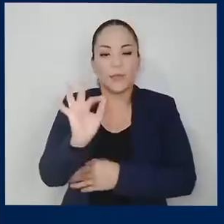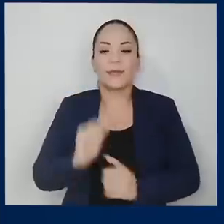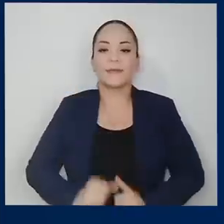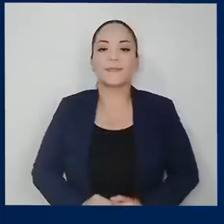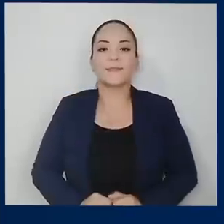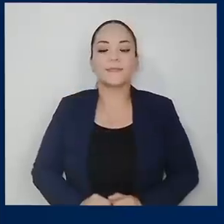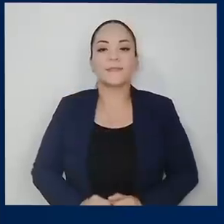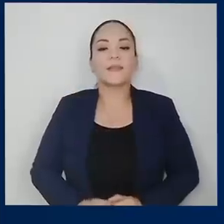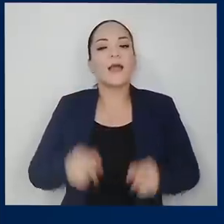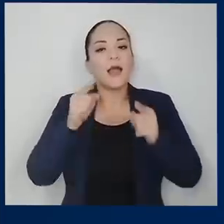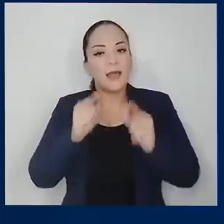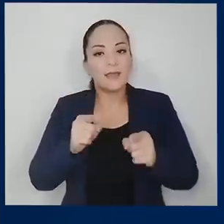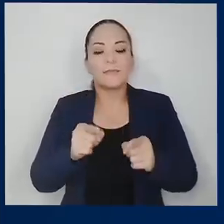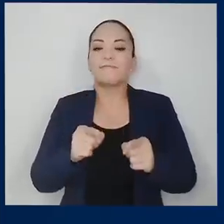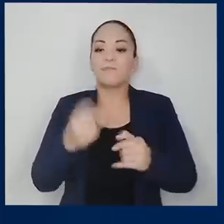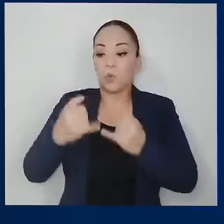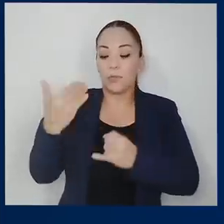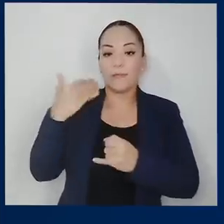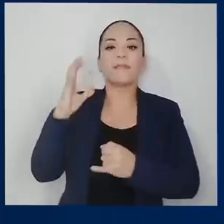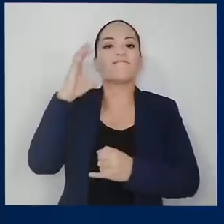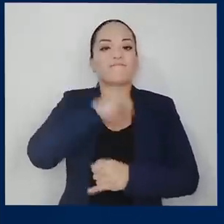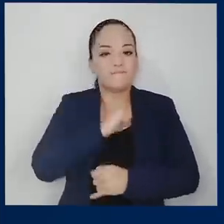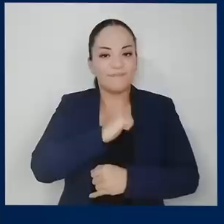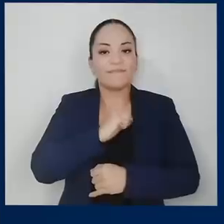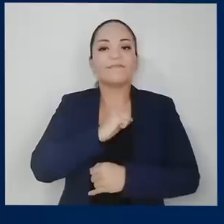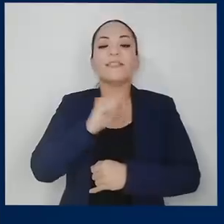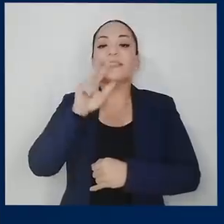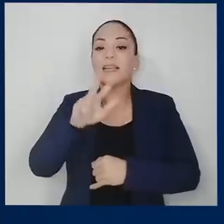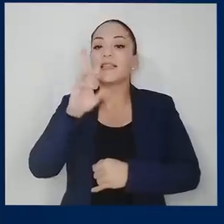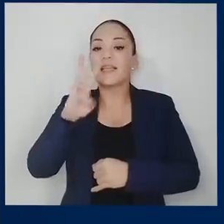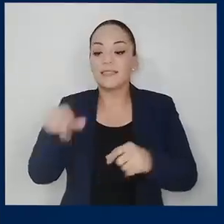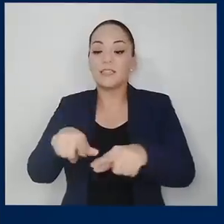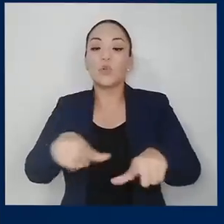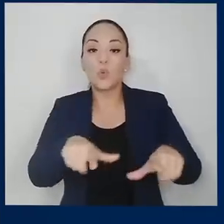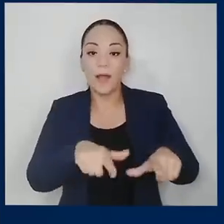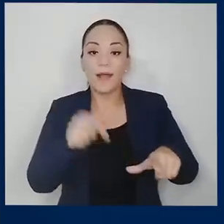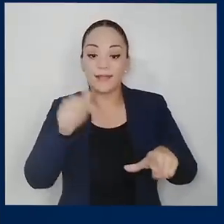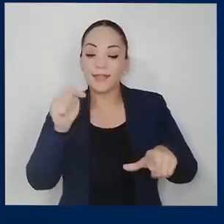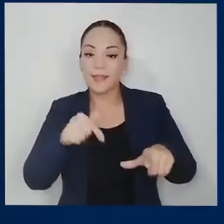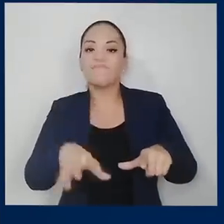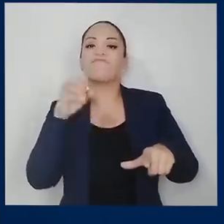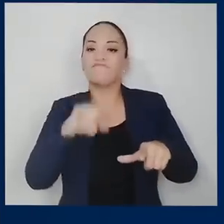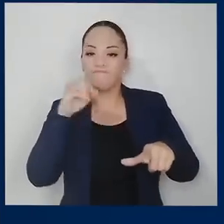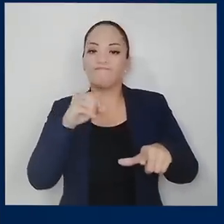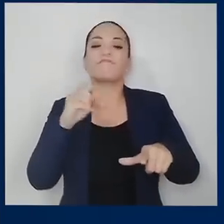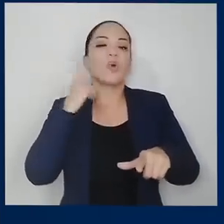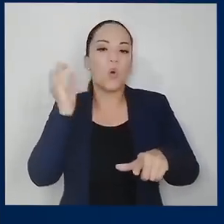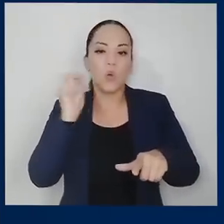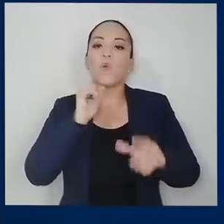19. Se han detectado últimamente más de 36 puntos de